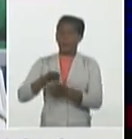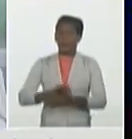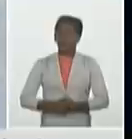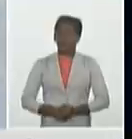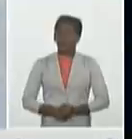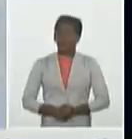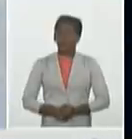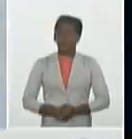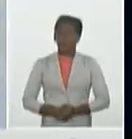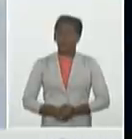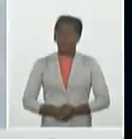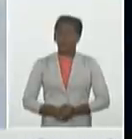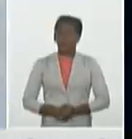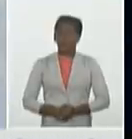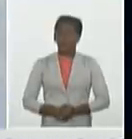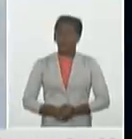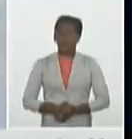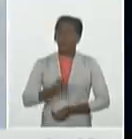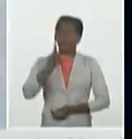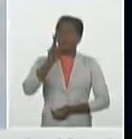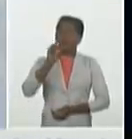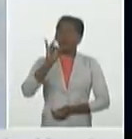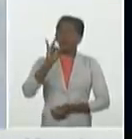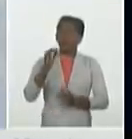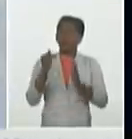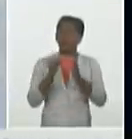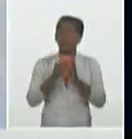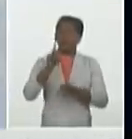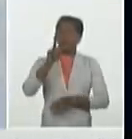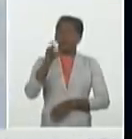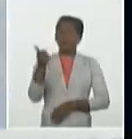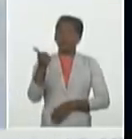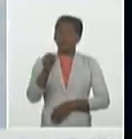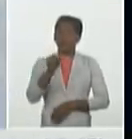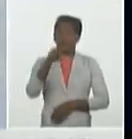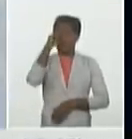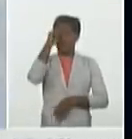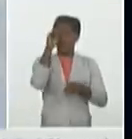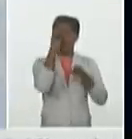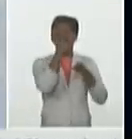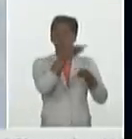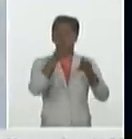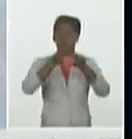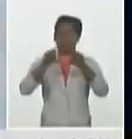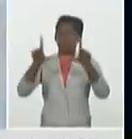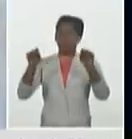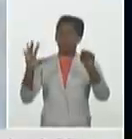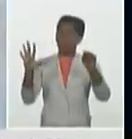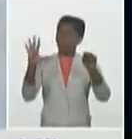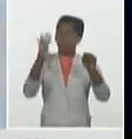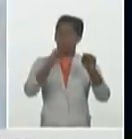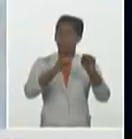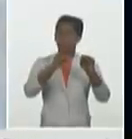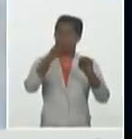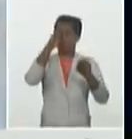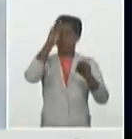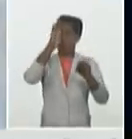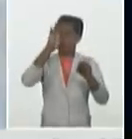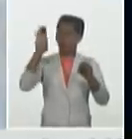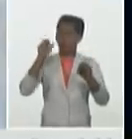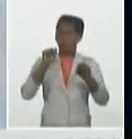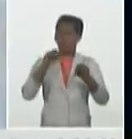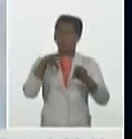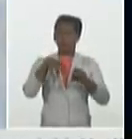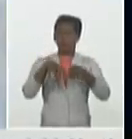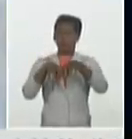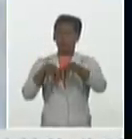.210 pacientes ingresados en sus salas de hospitalización, centro de